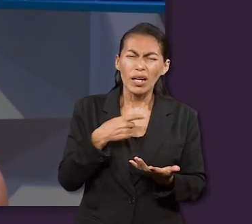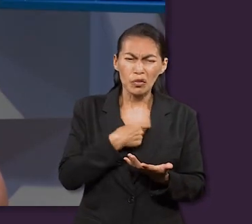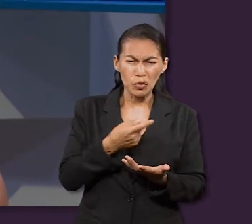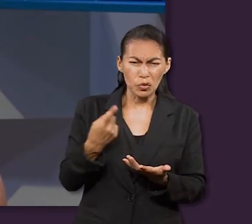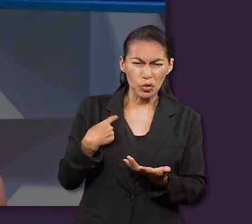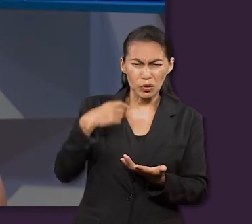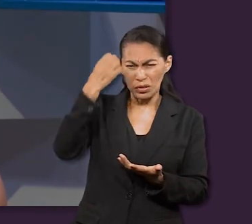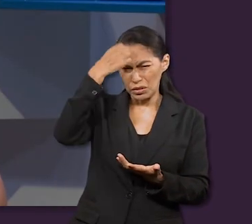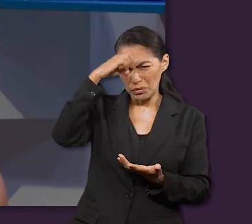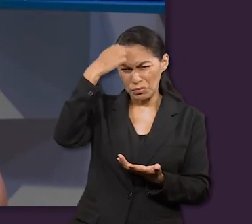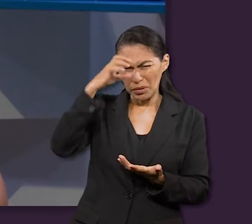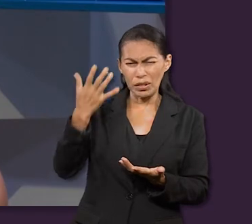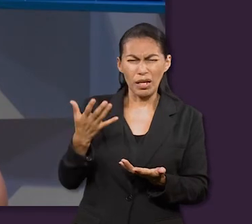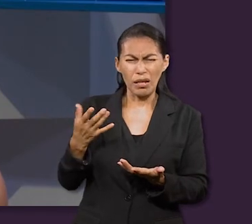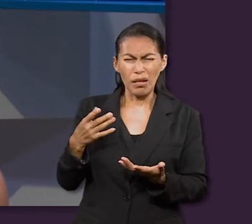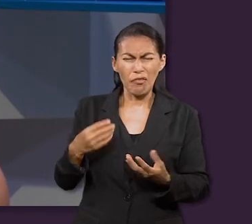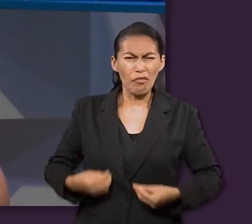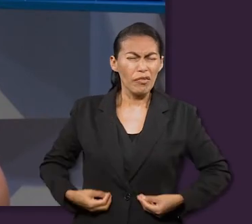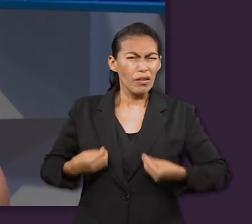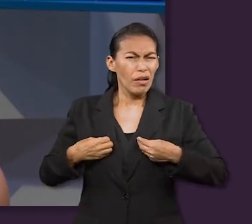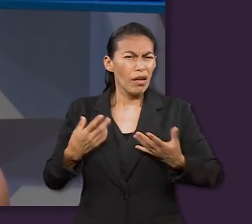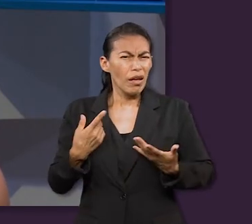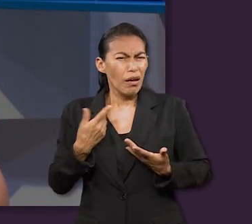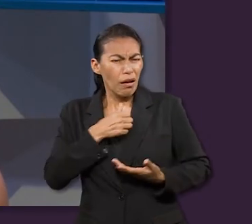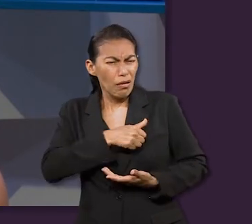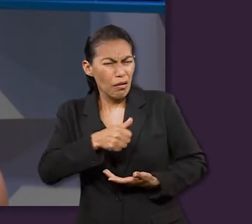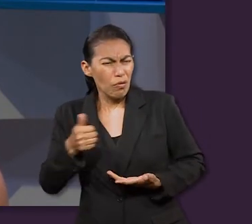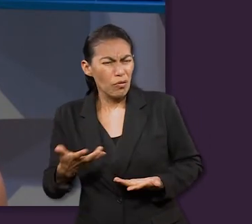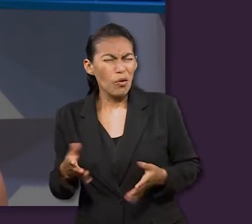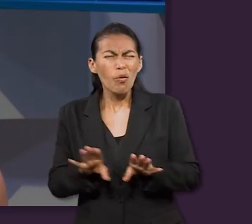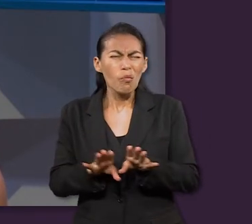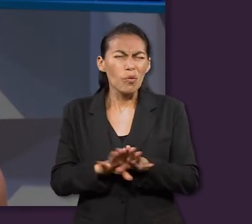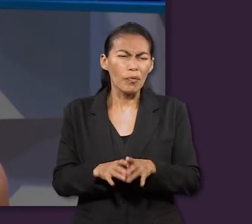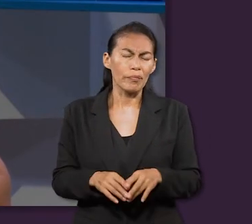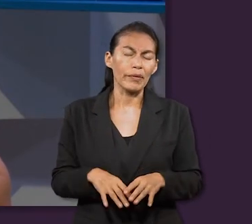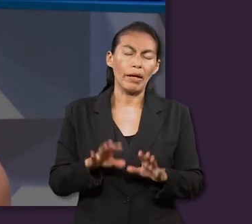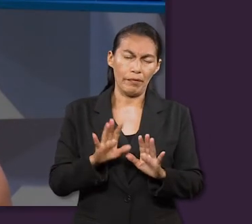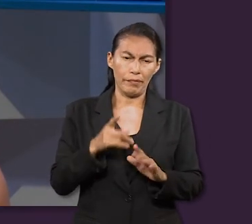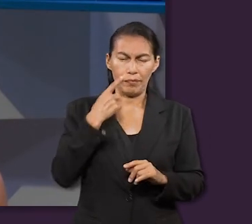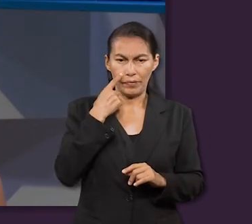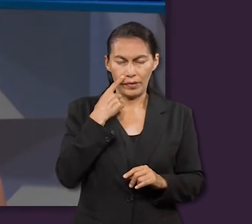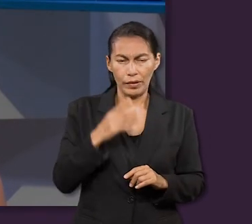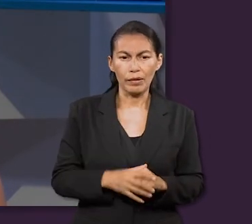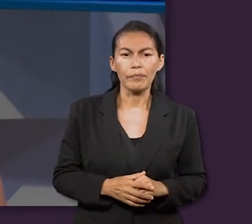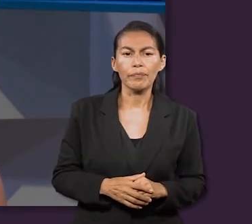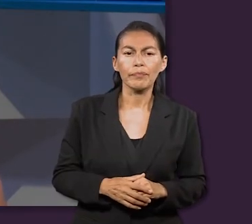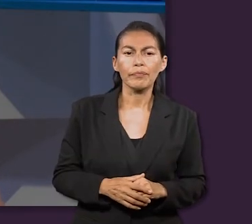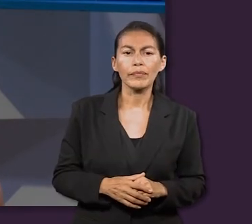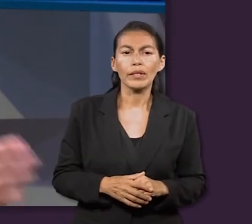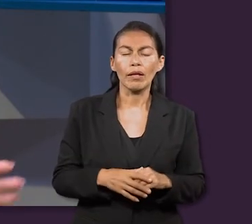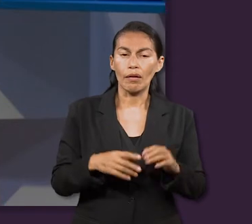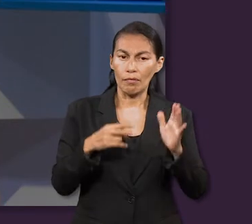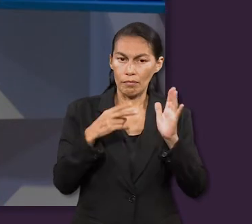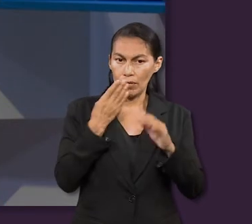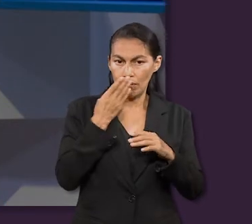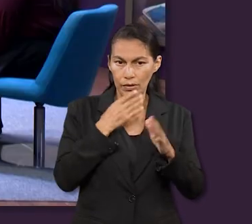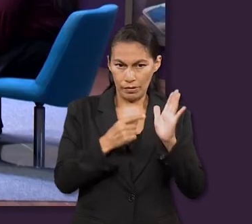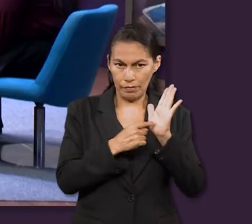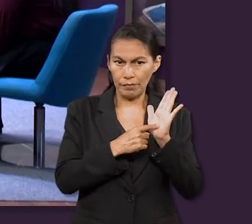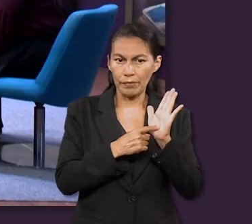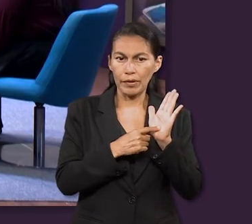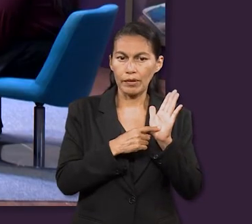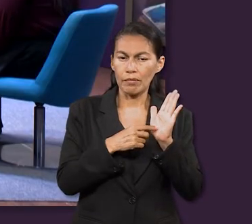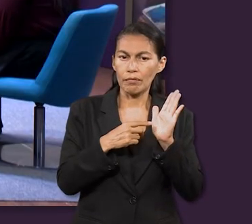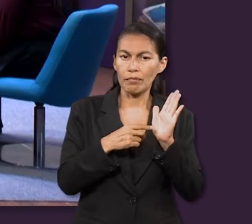que nosotros debemos experimentar en nuestra vida como cristianos. Pero vamos a abordar un poquito más los siguientes versículos. Así que me gustaría